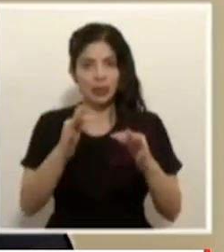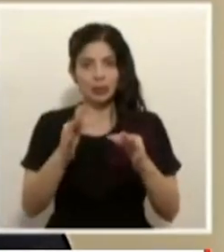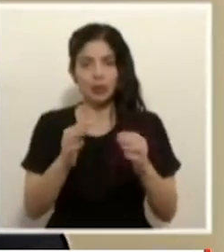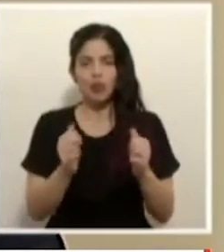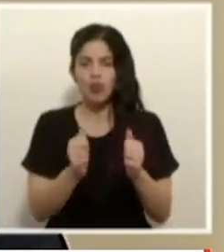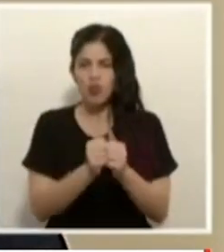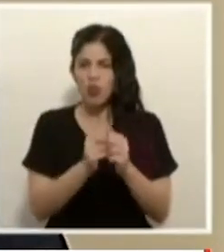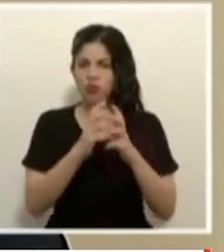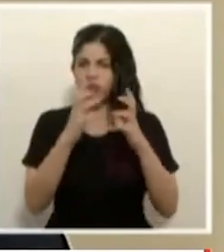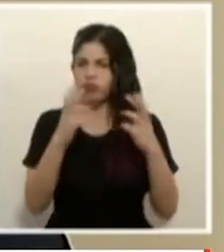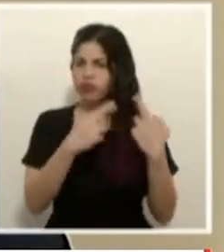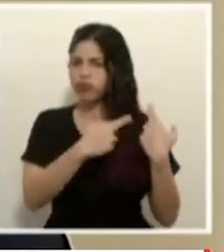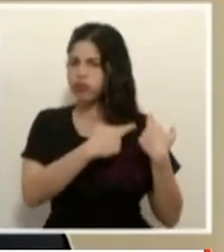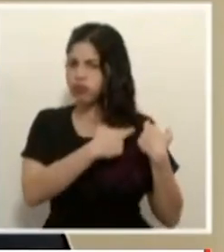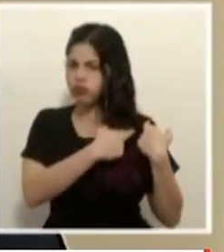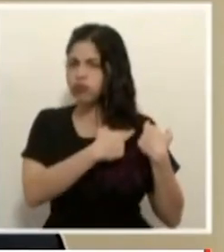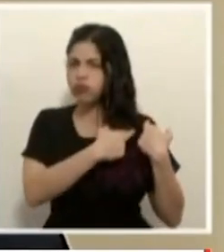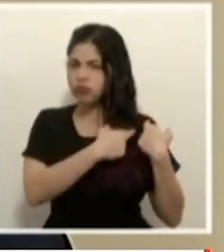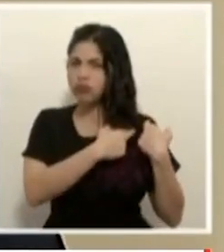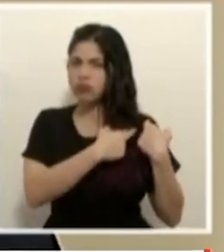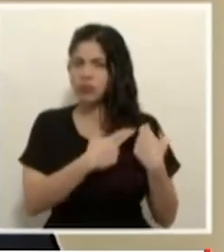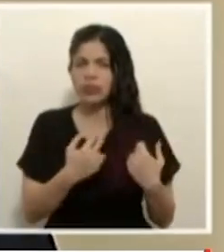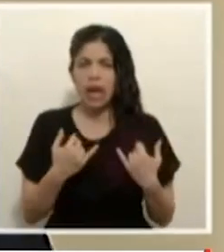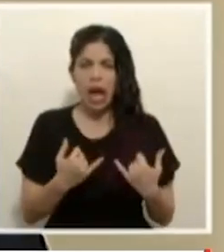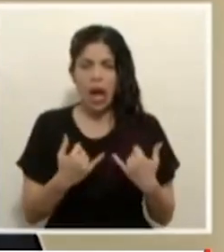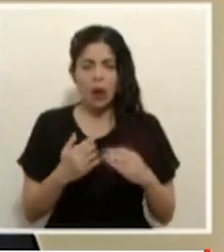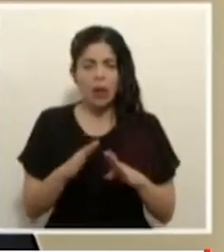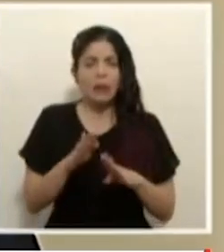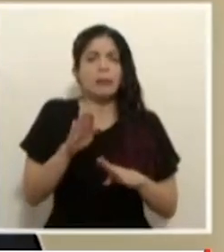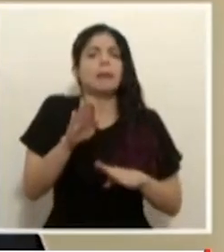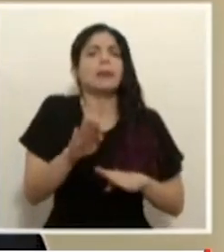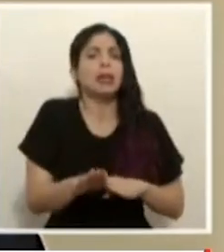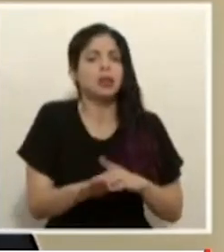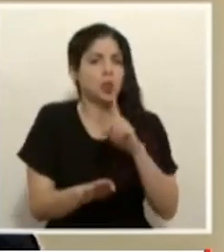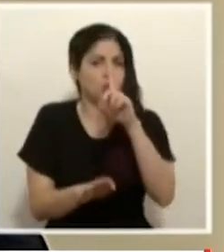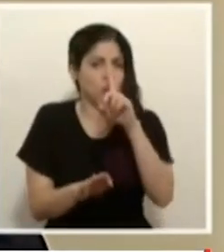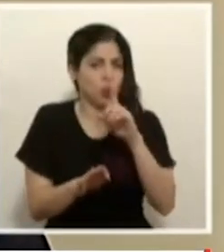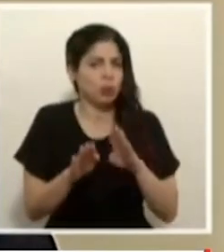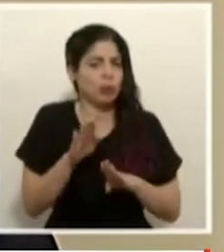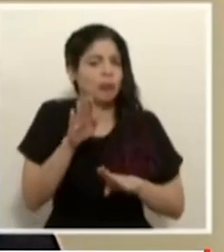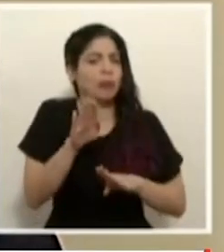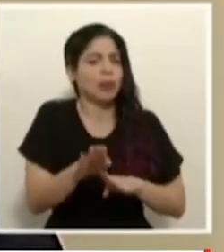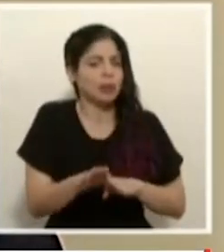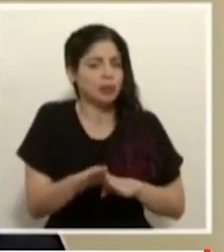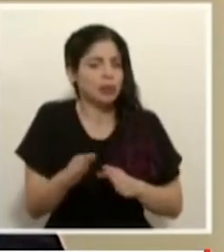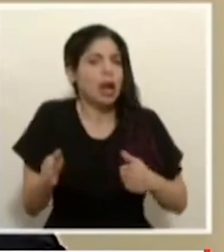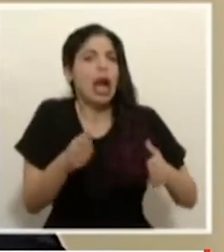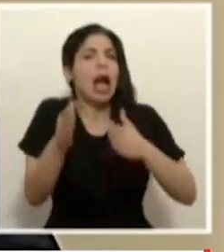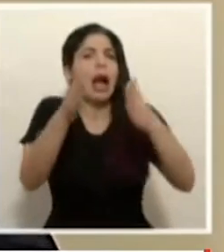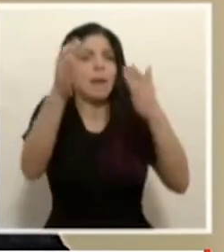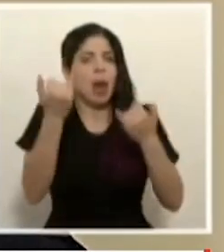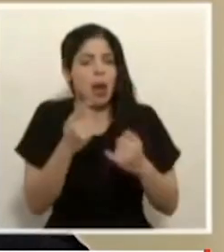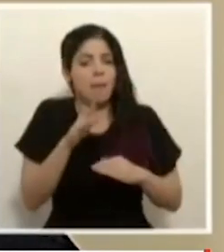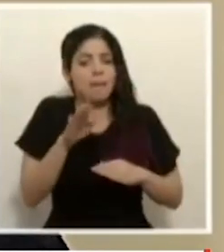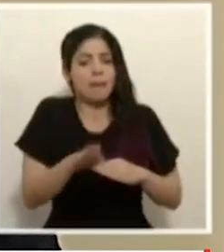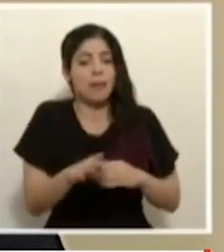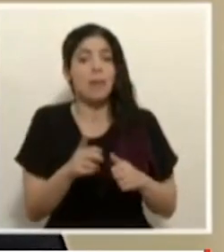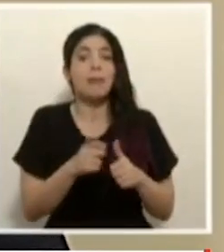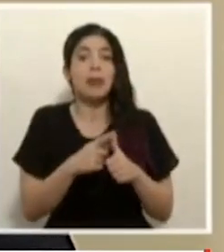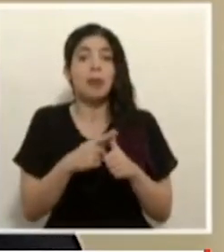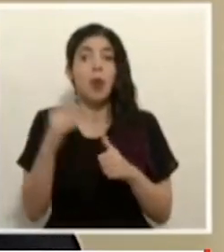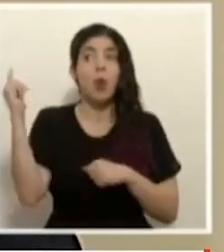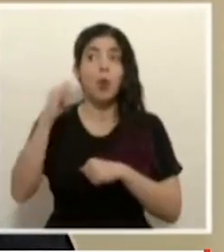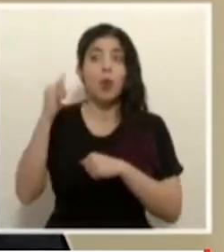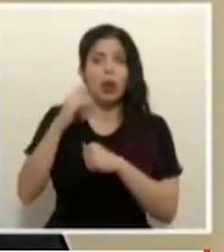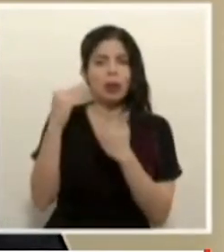responsable estamos dando un paso nada más en esa dirección permitiendo un número limitado de